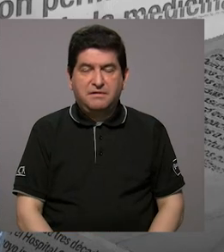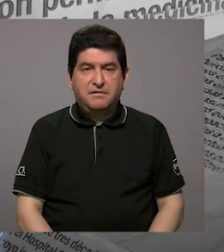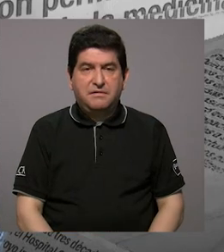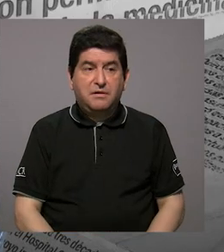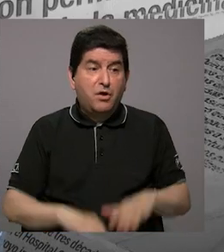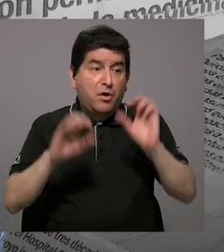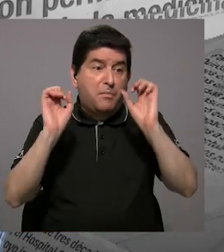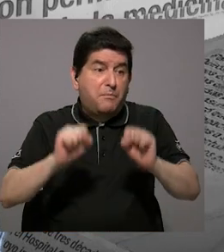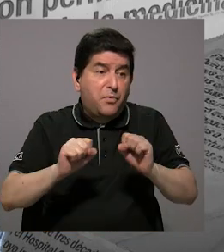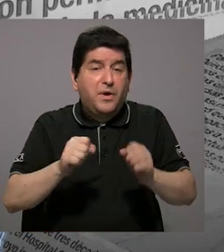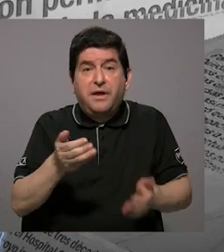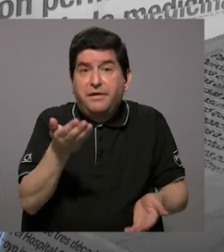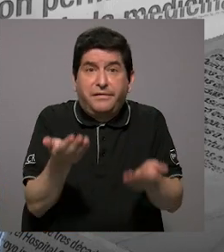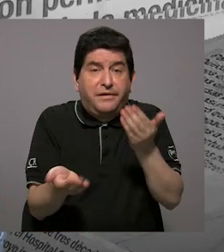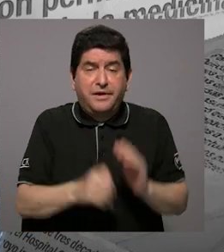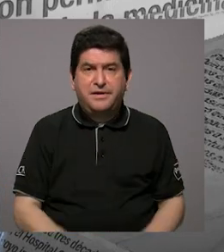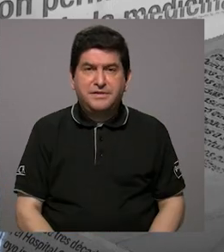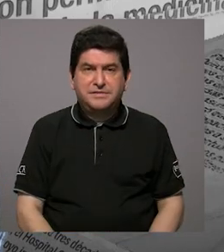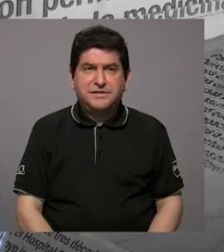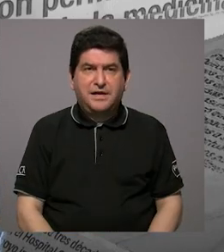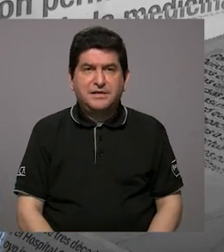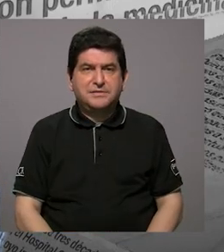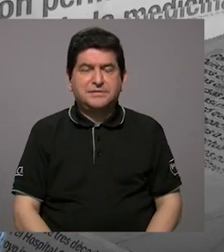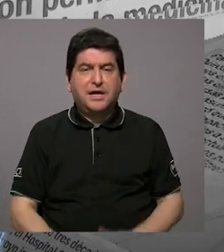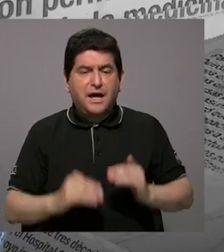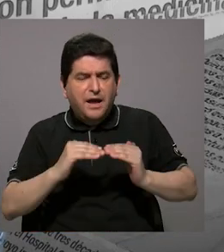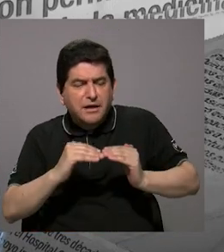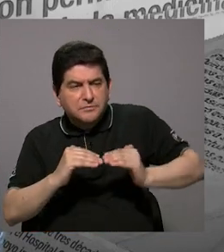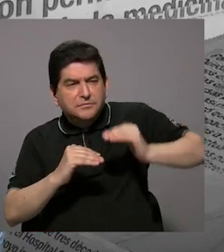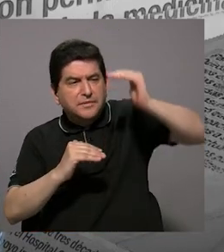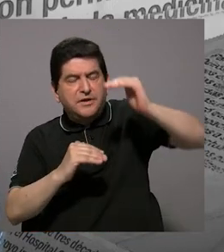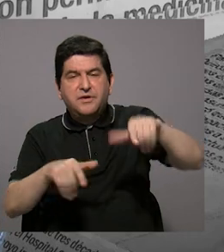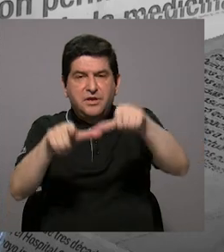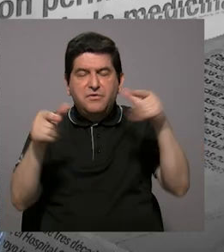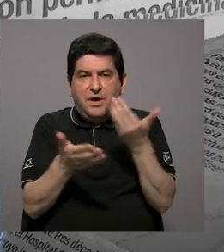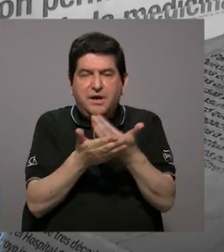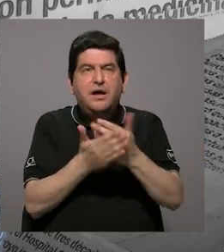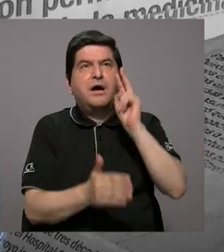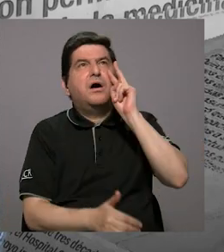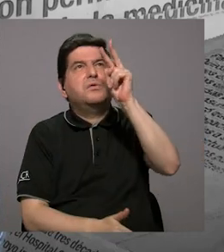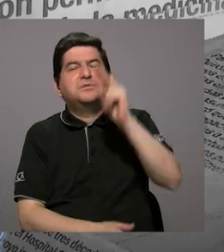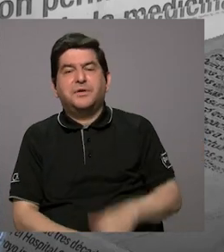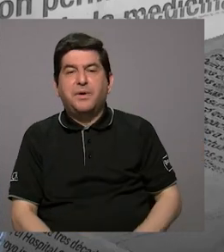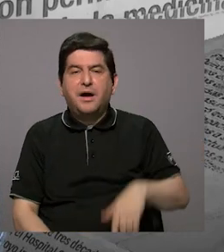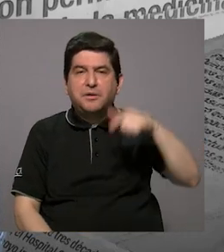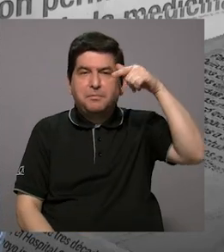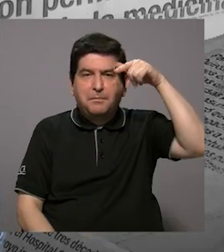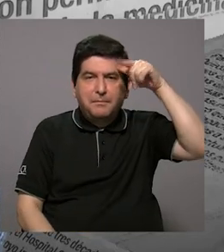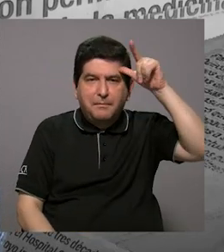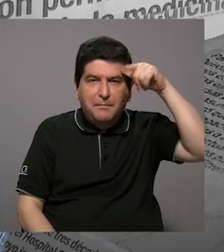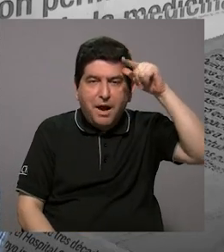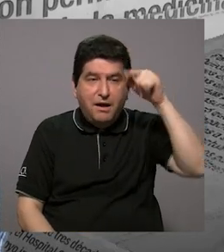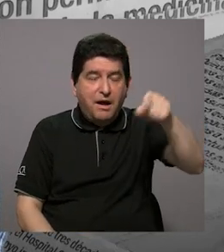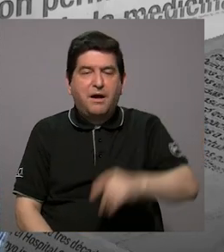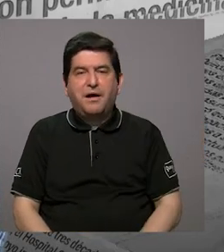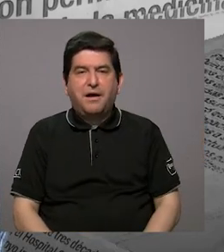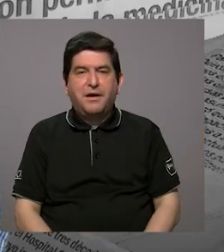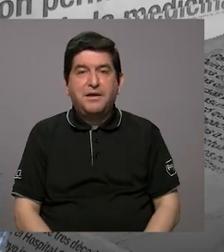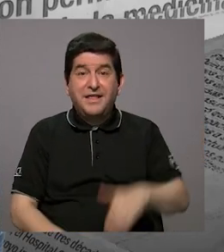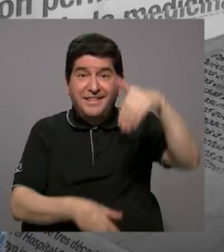algunas ocasiones un poco más arriba donde se estaba muestreando, se podía ver que una vaca estaba